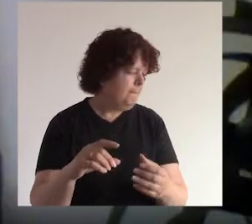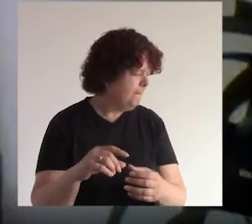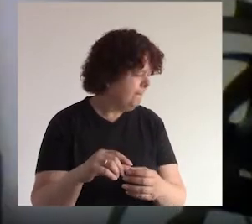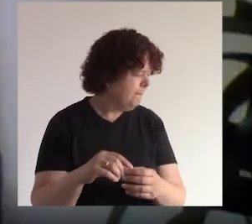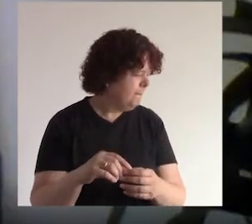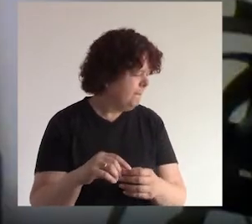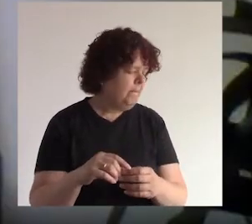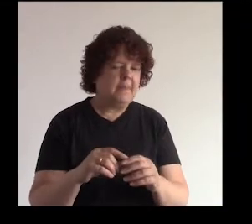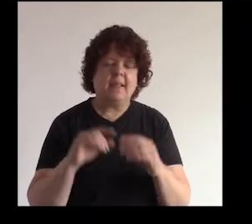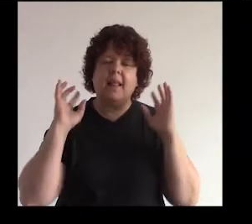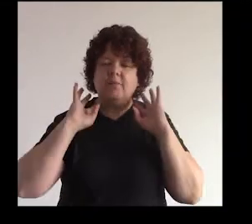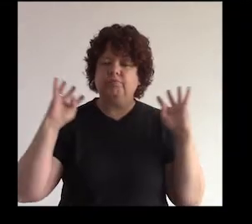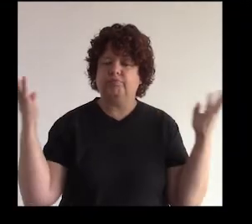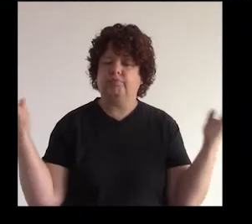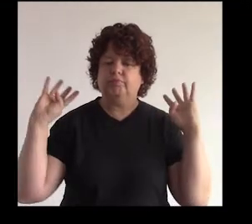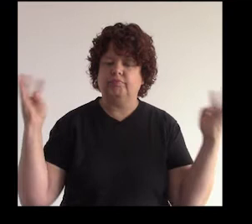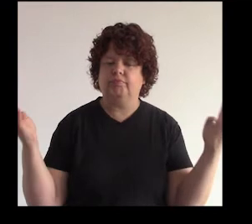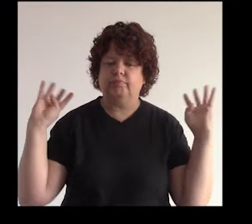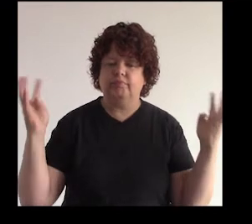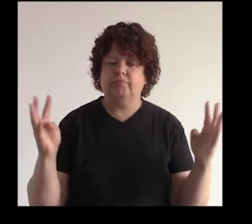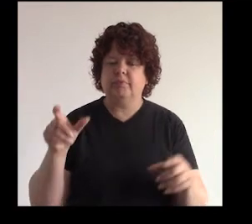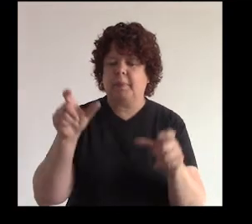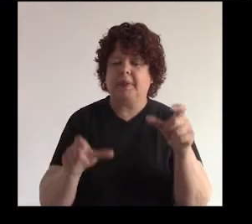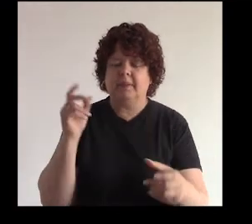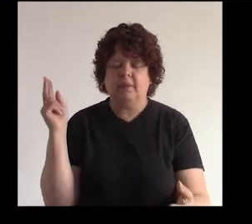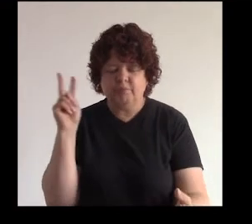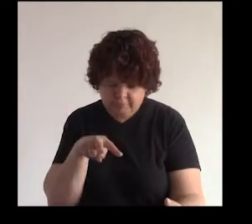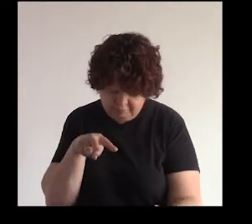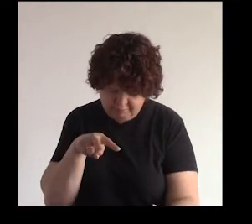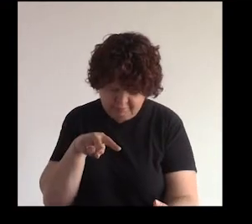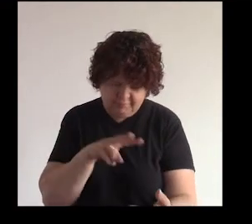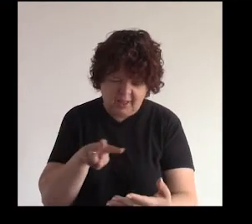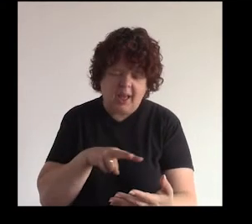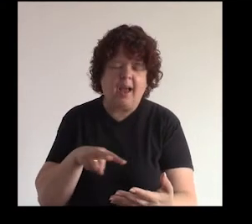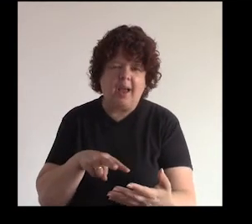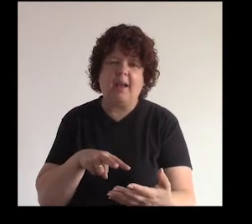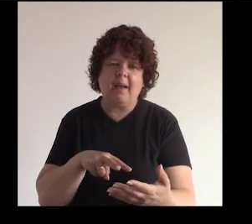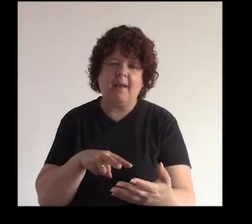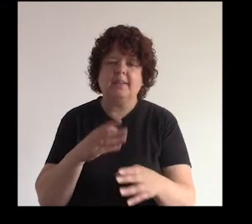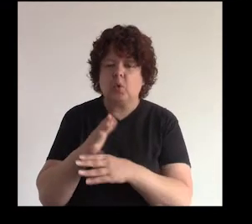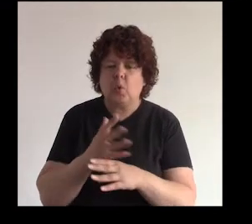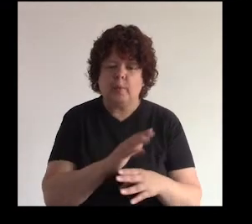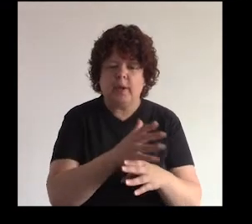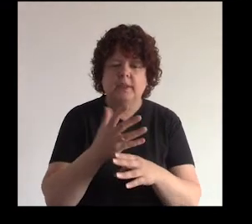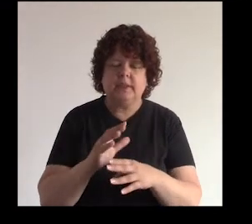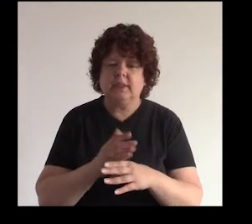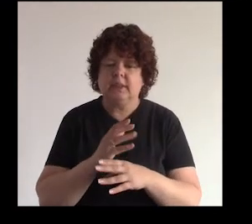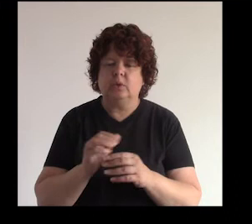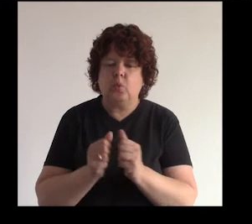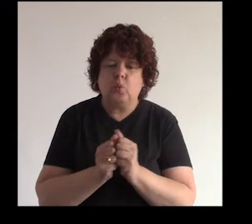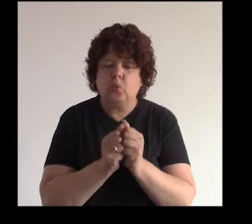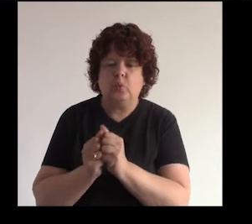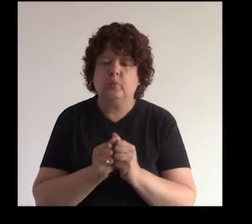una tablet portátil y alrededor de él hay personas que están mirando lo que él está viendo en la pantalla ¿no? están compartiendo están